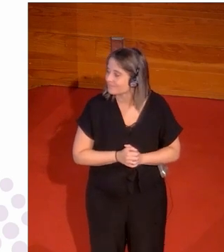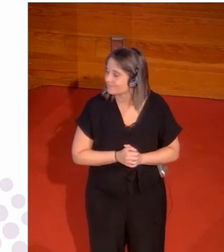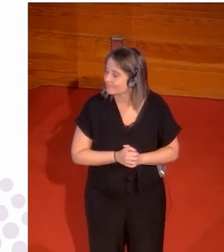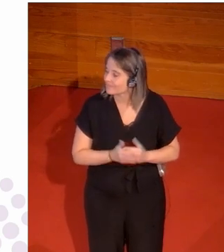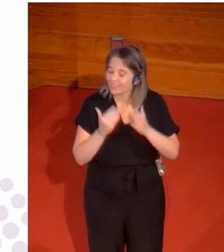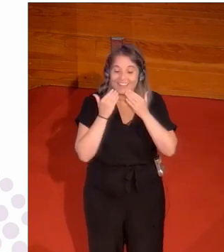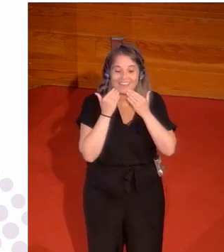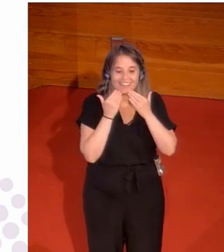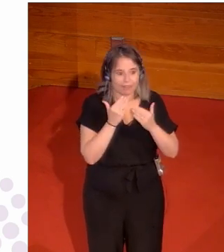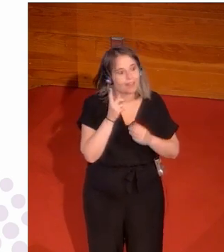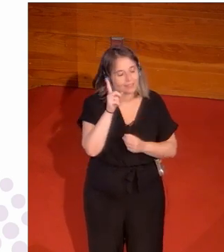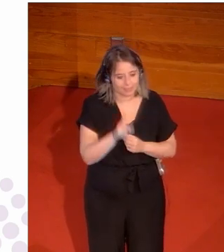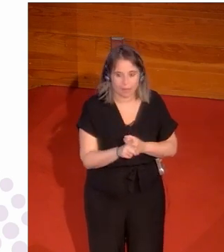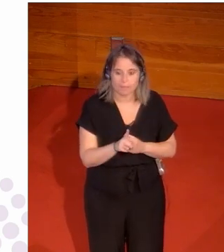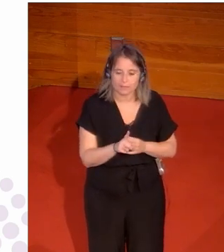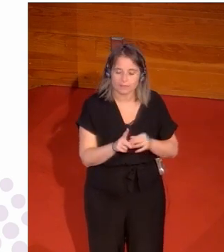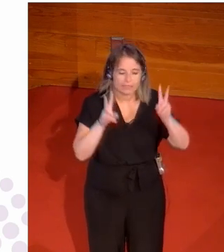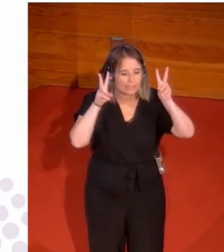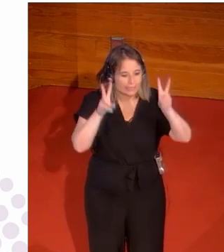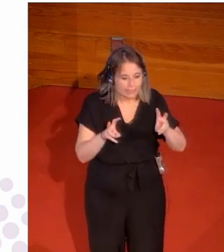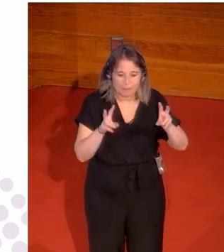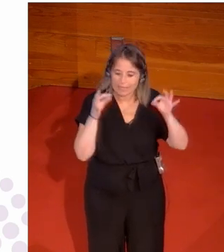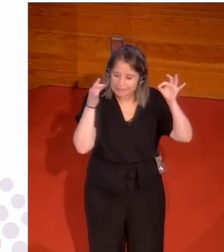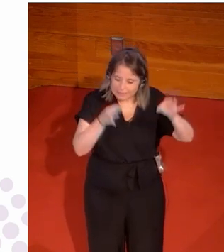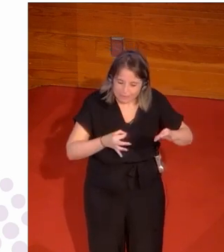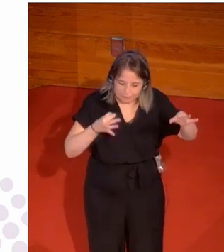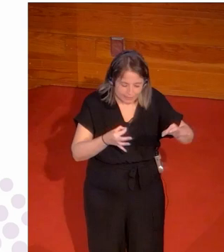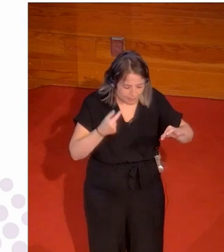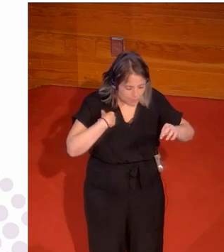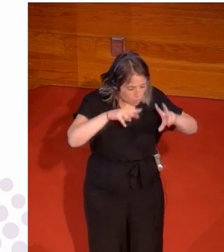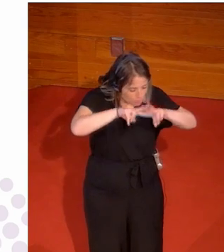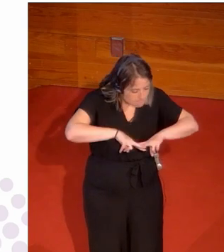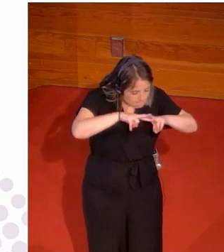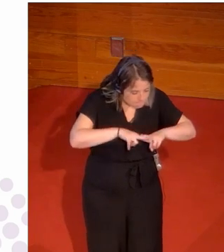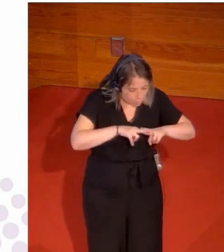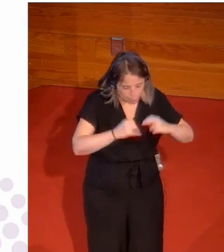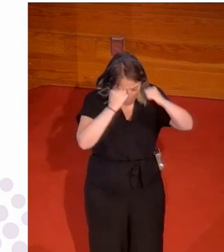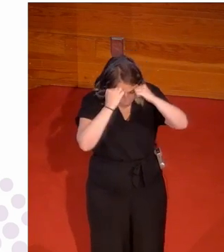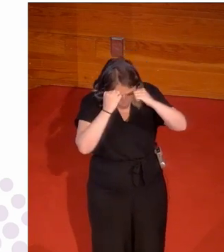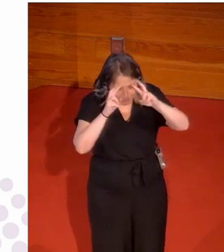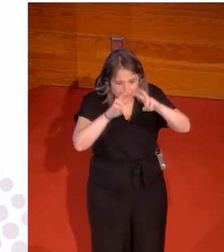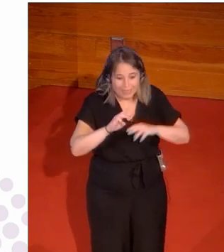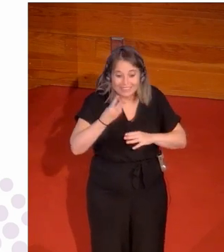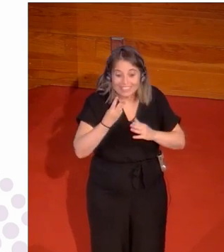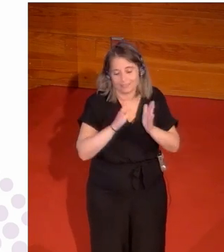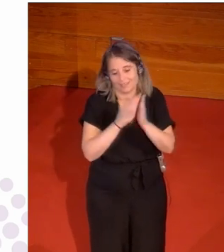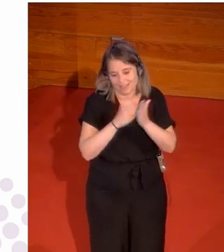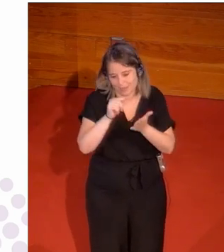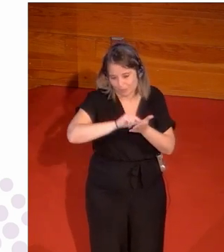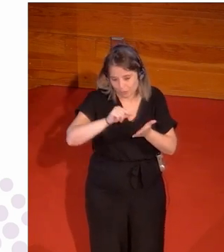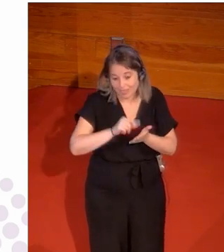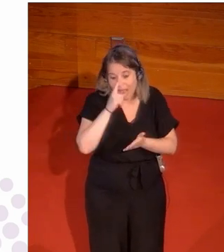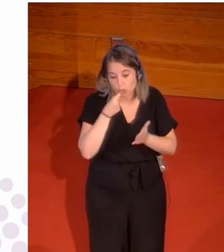agradecer también porque este es un tema que siempre me he dedicado a estudiar, como decían, he escrito tres libros. El primero